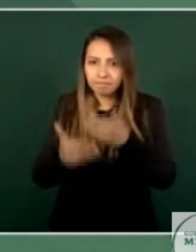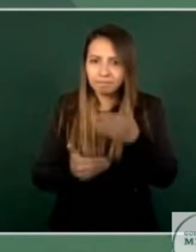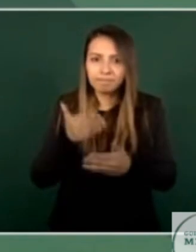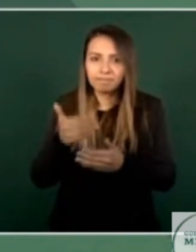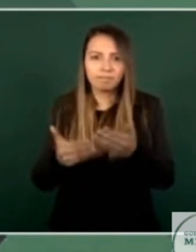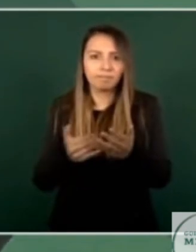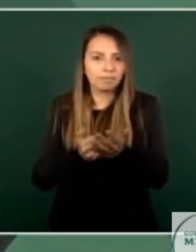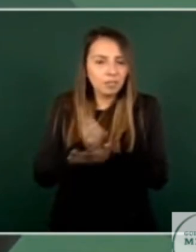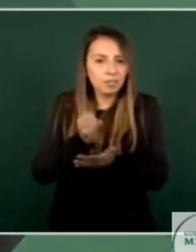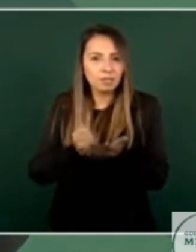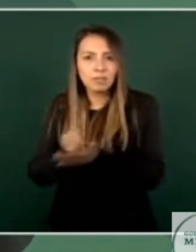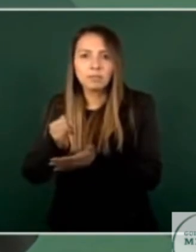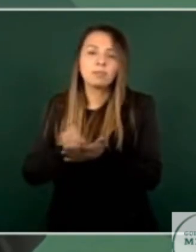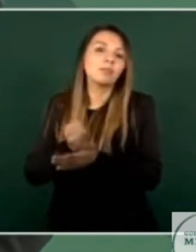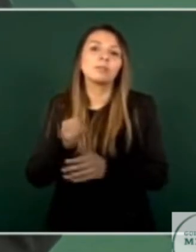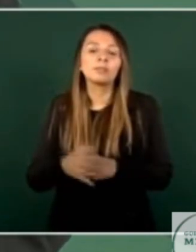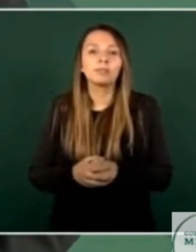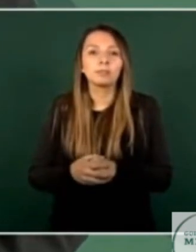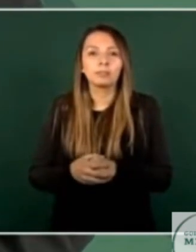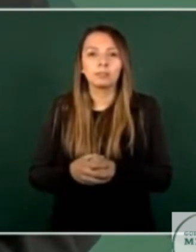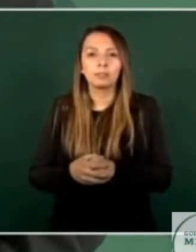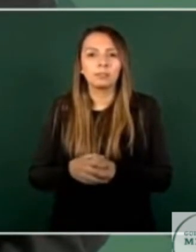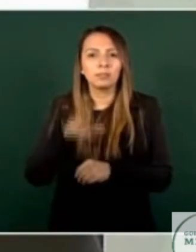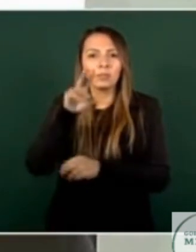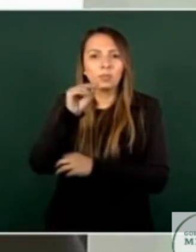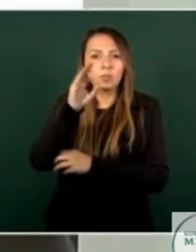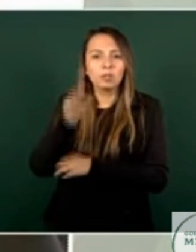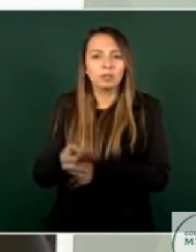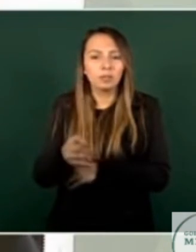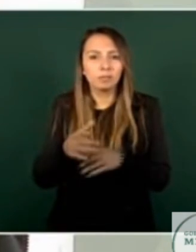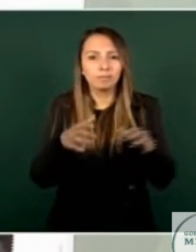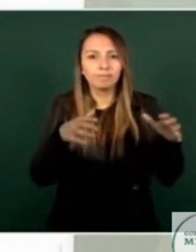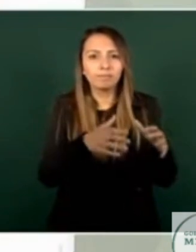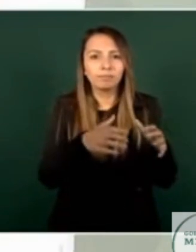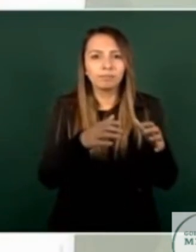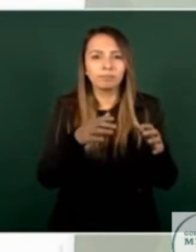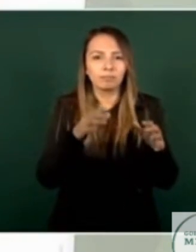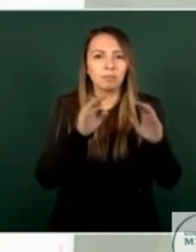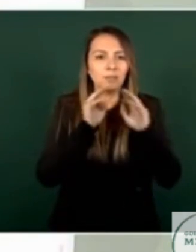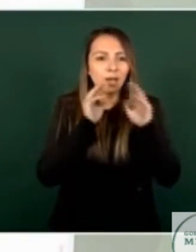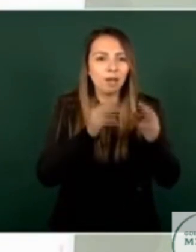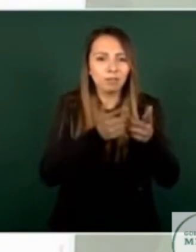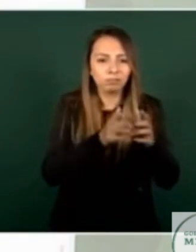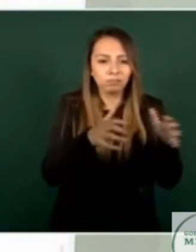se va a permitir la asociación delictuosa entre autoridades